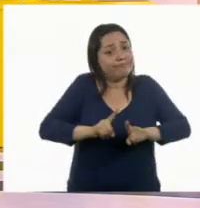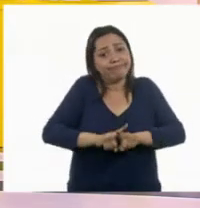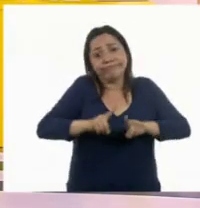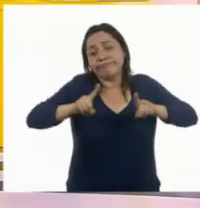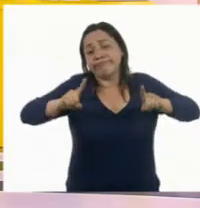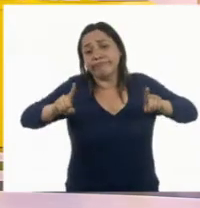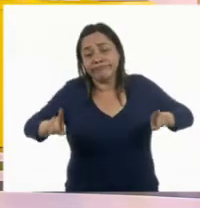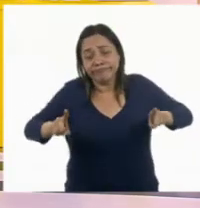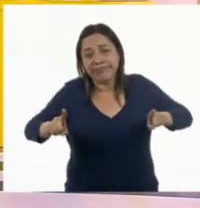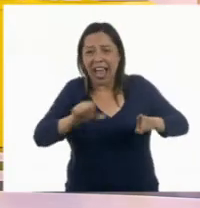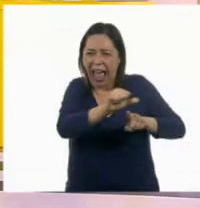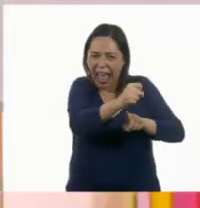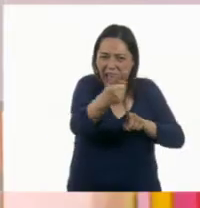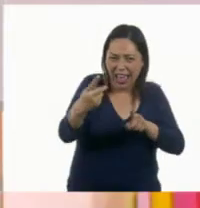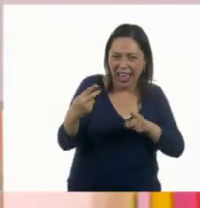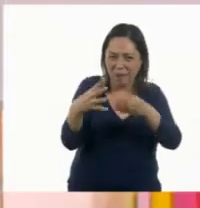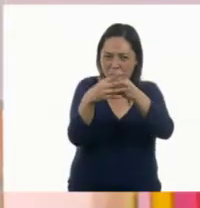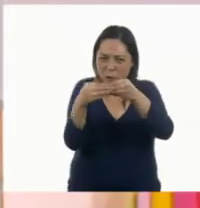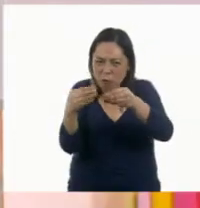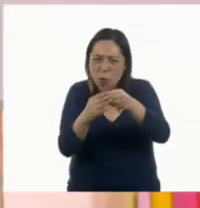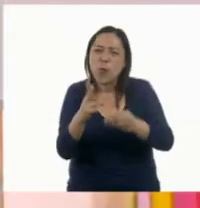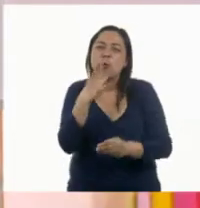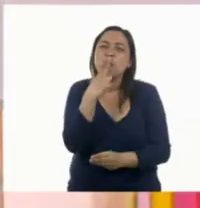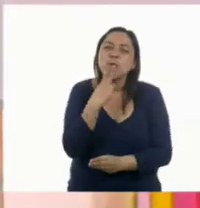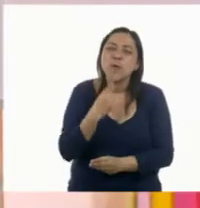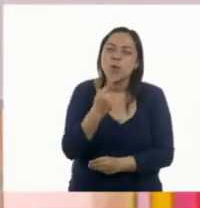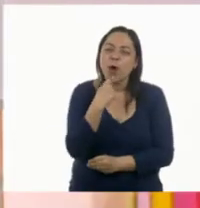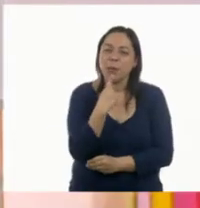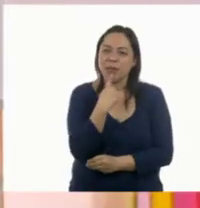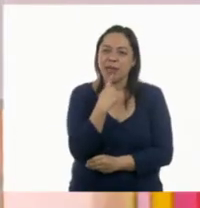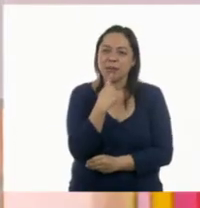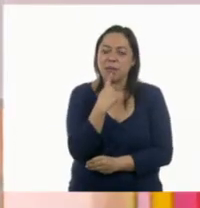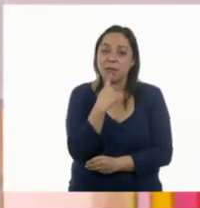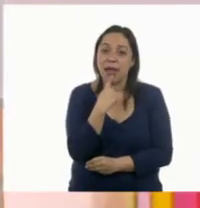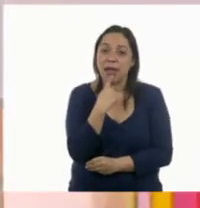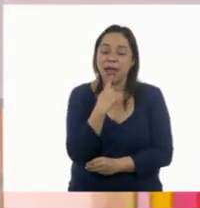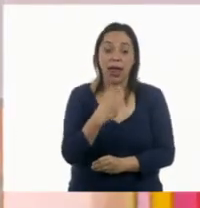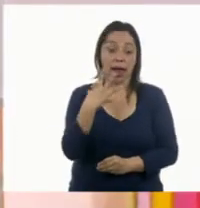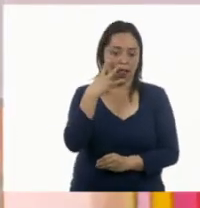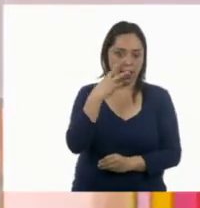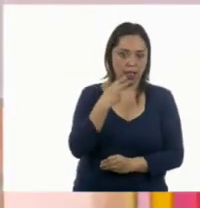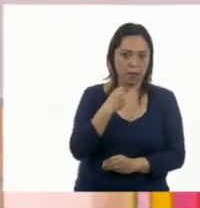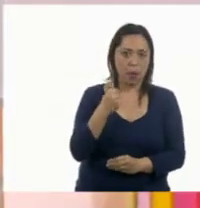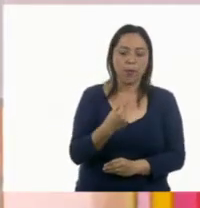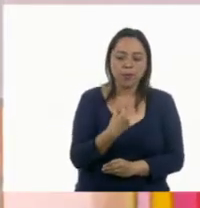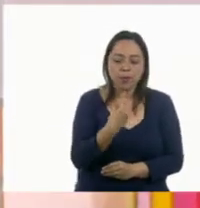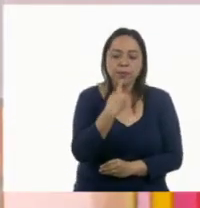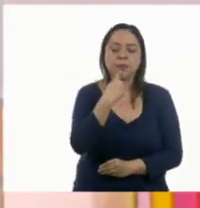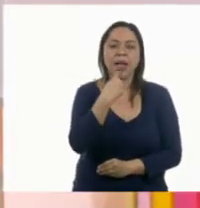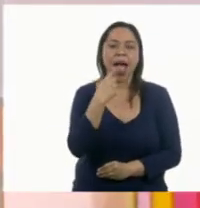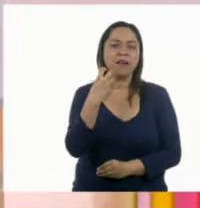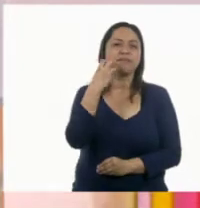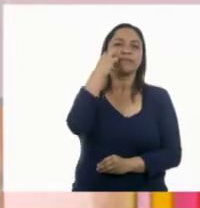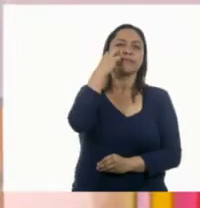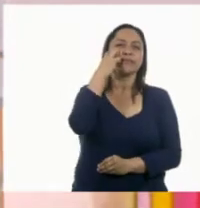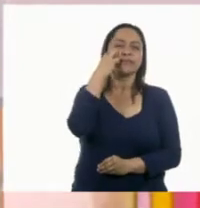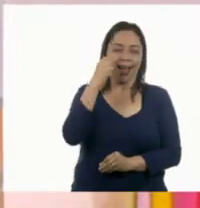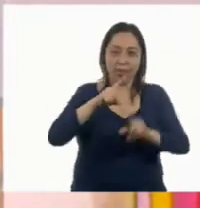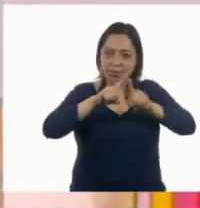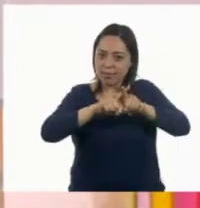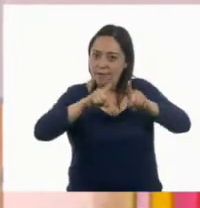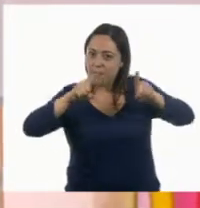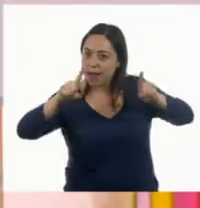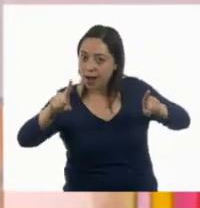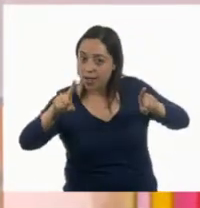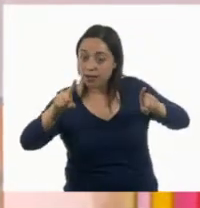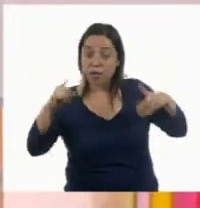frutas sabemos que son dulces, tienen otro sabor. Y el limón es ácido. Por lo tanto, eran diferentes. No tienen por qué